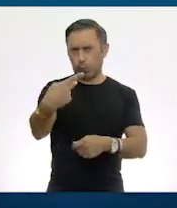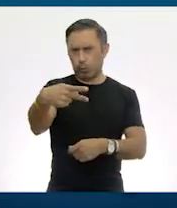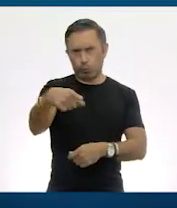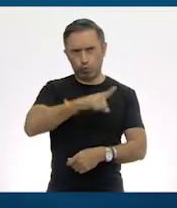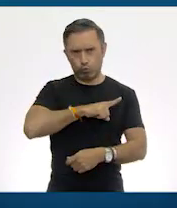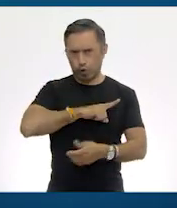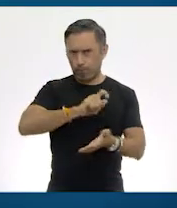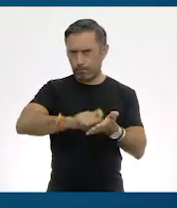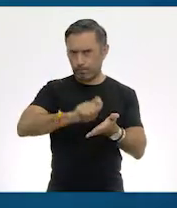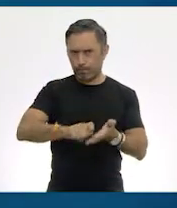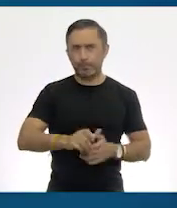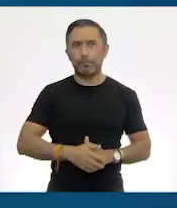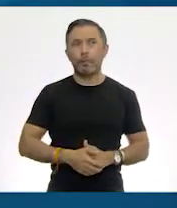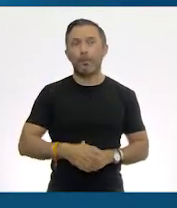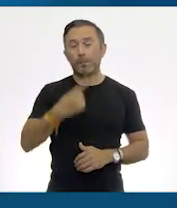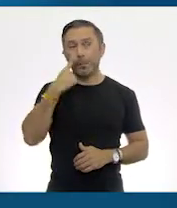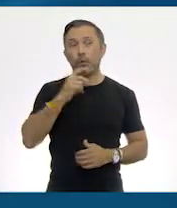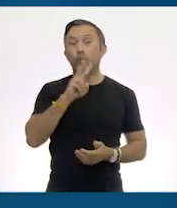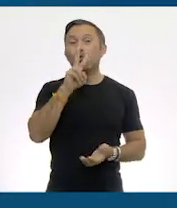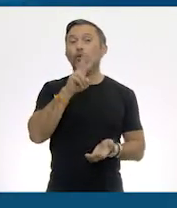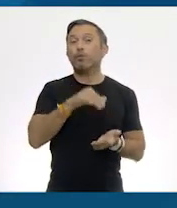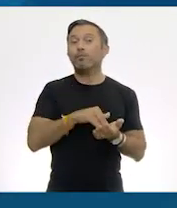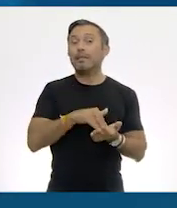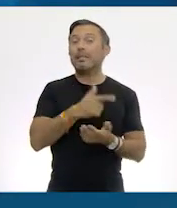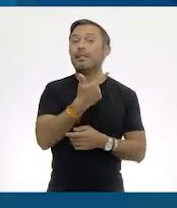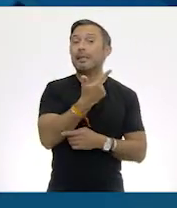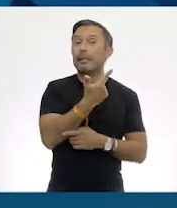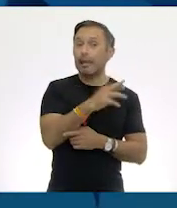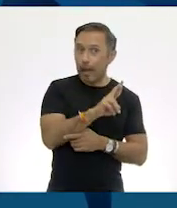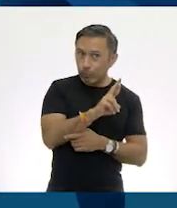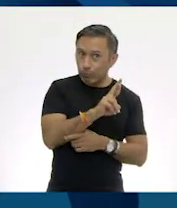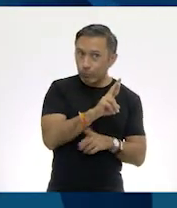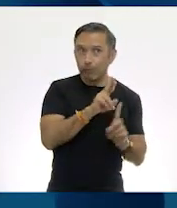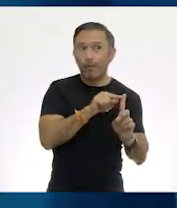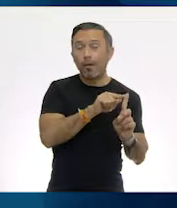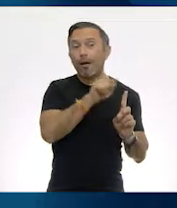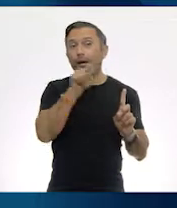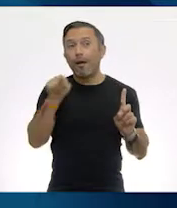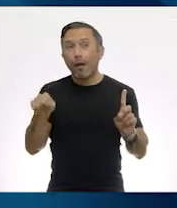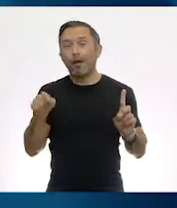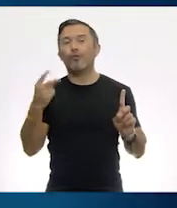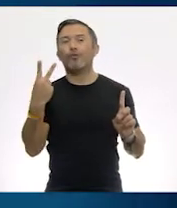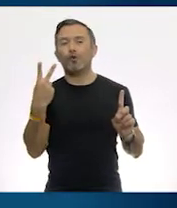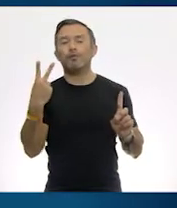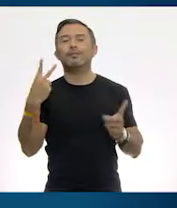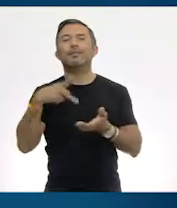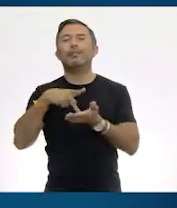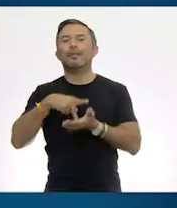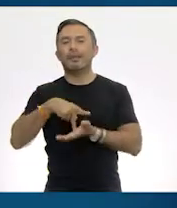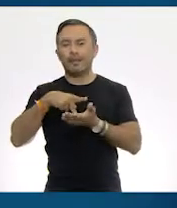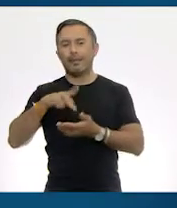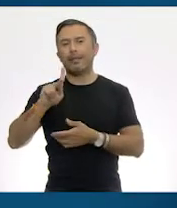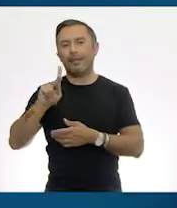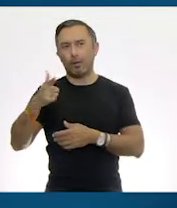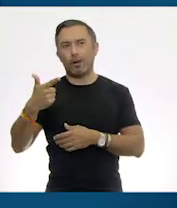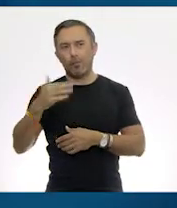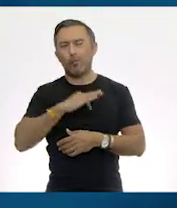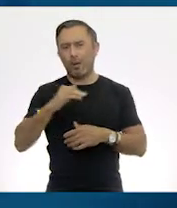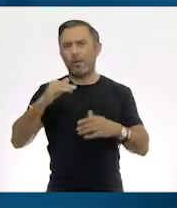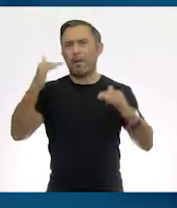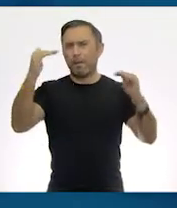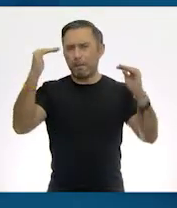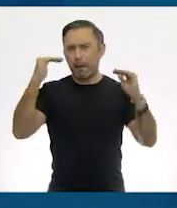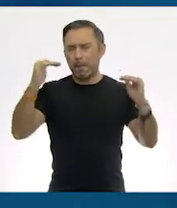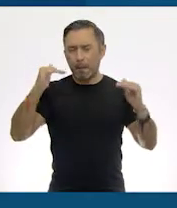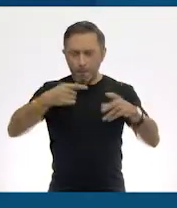Dos mil gramos es igual a dos kilogramos. Y así pueden ir resolviendo todos los demás